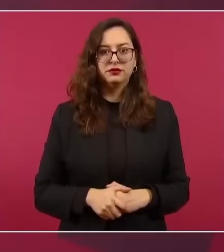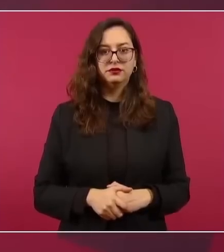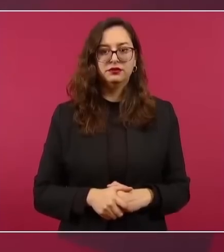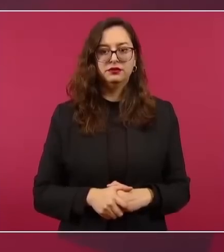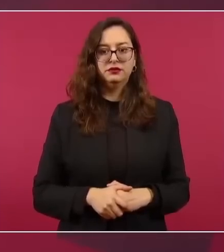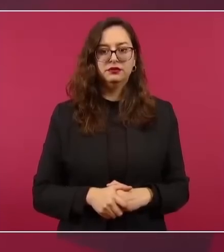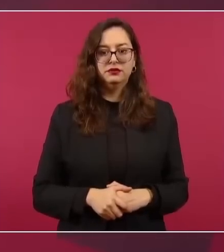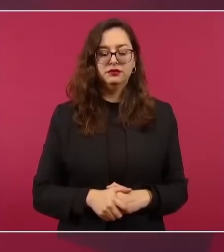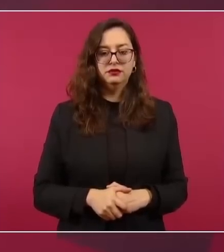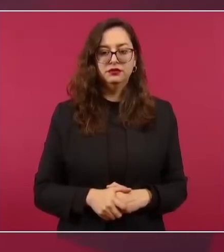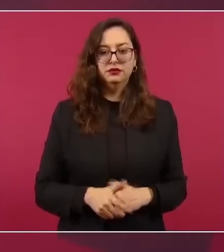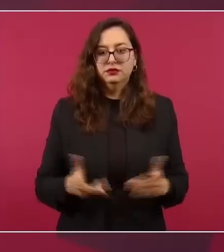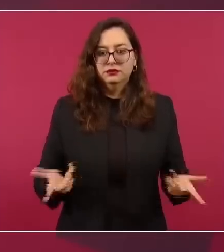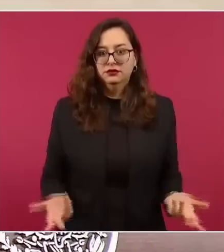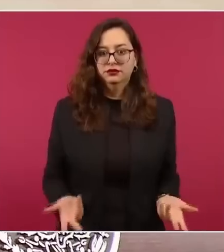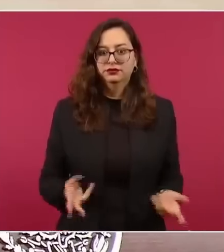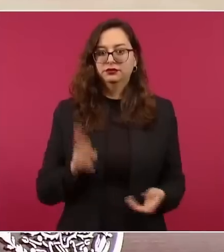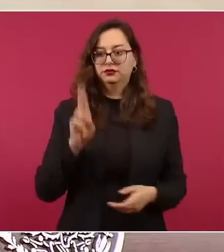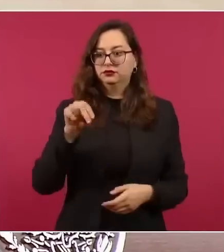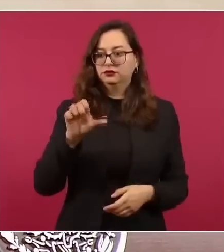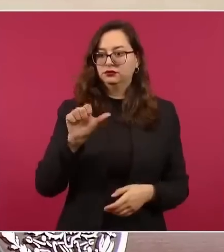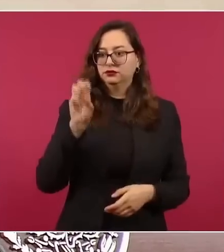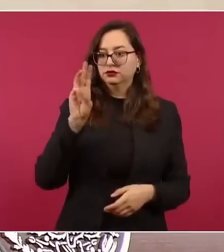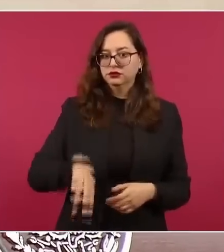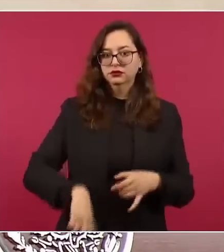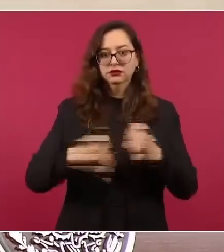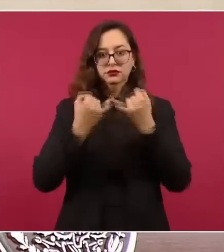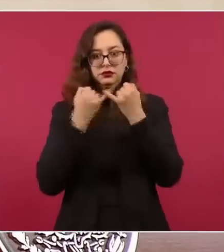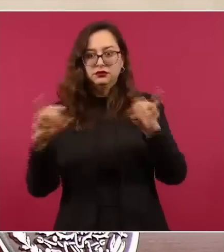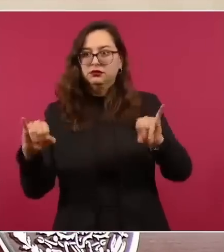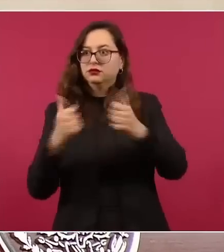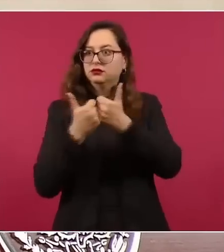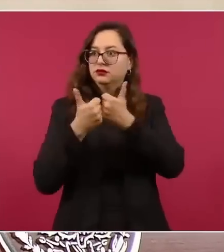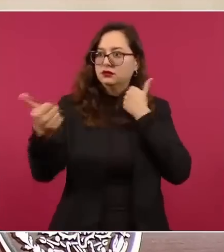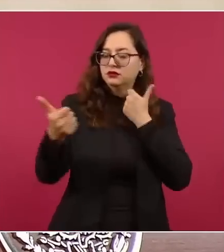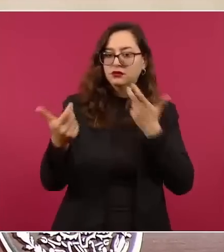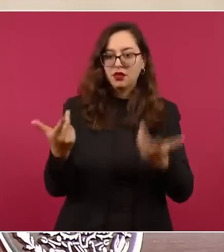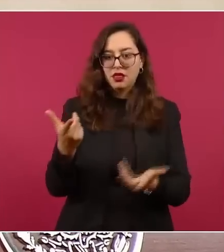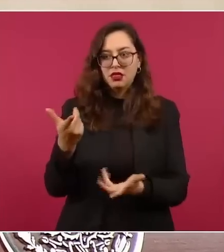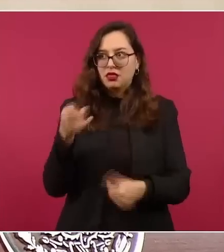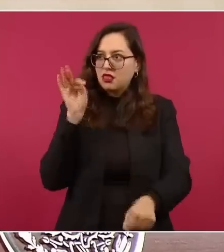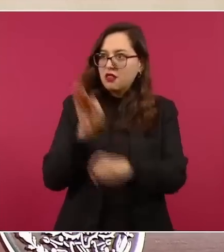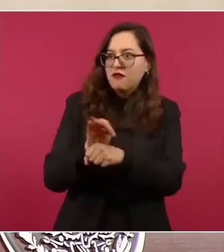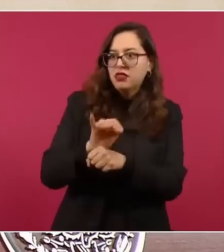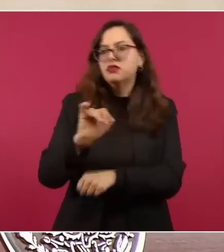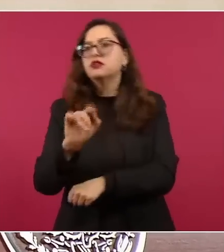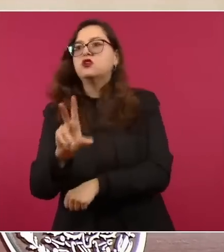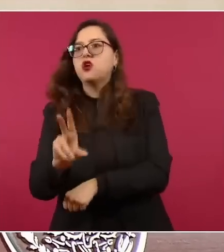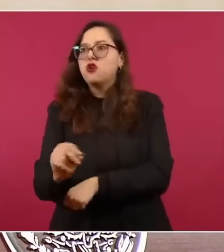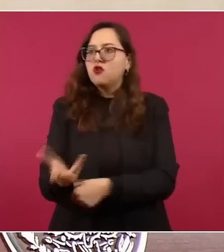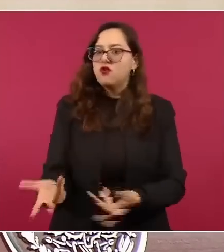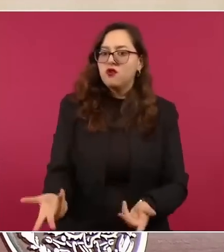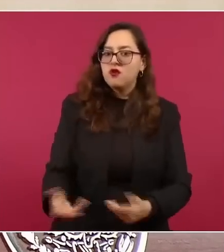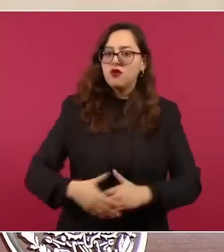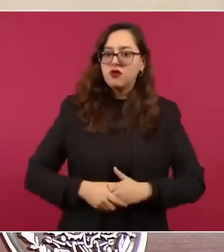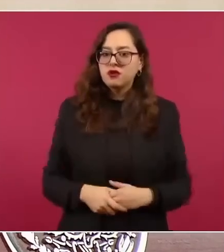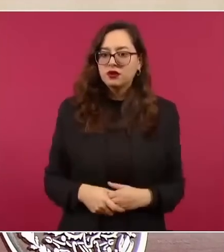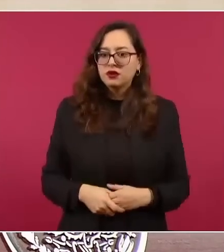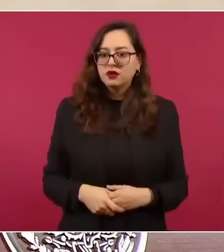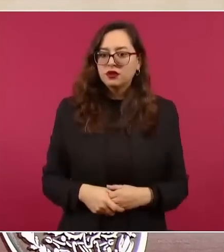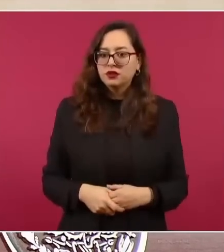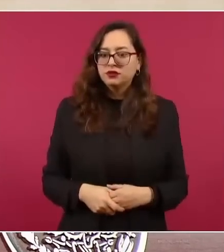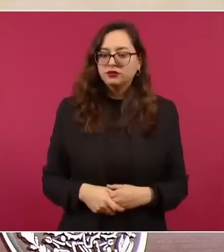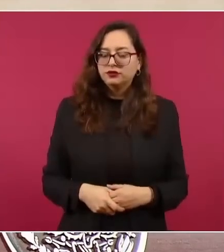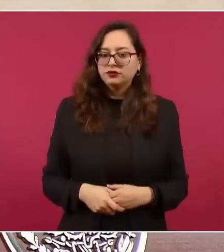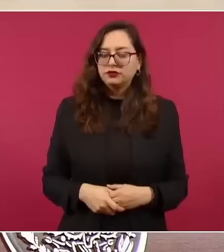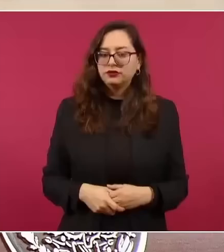¿quién no se debe defender la autonomía?, no, va a